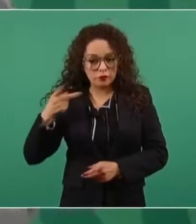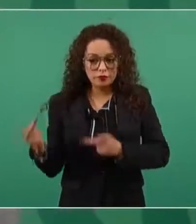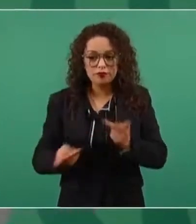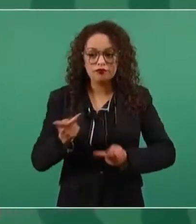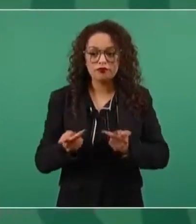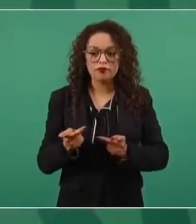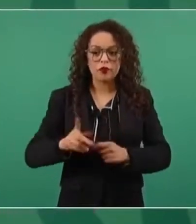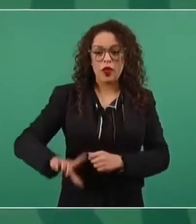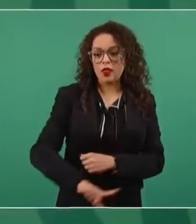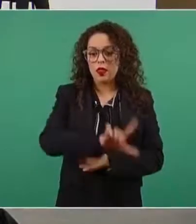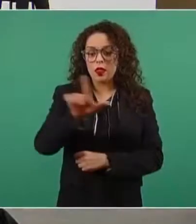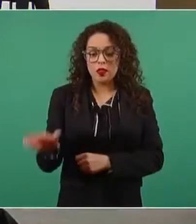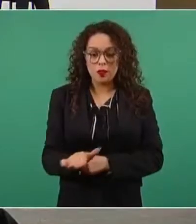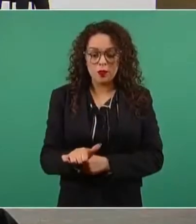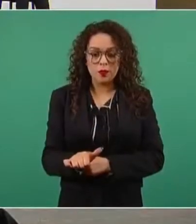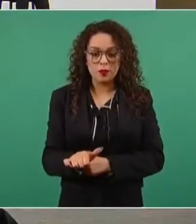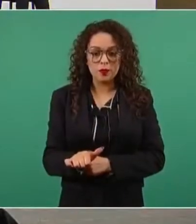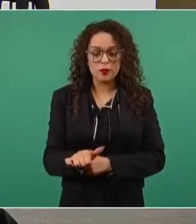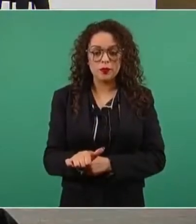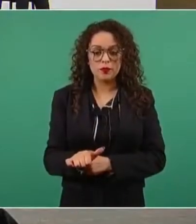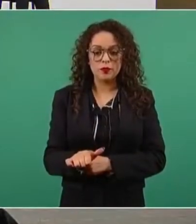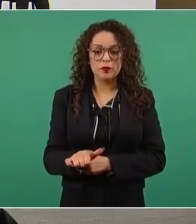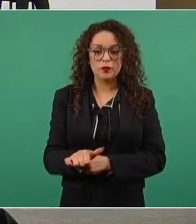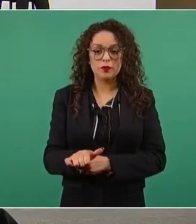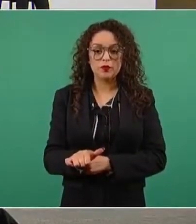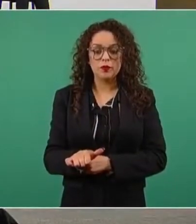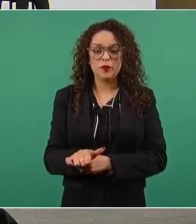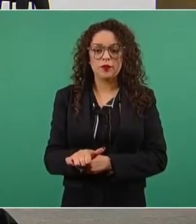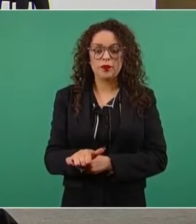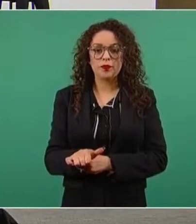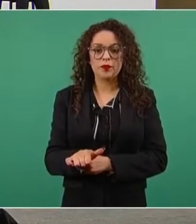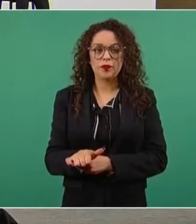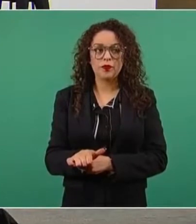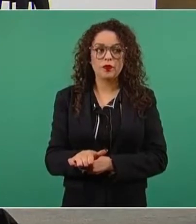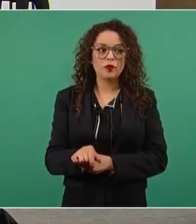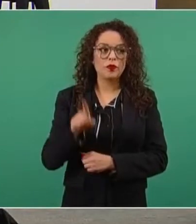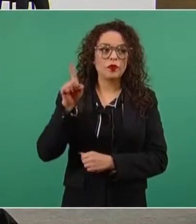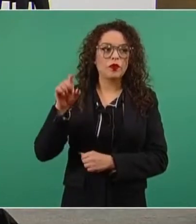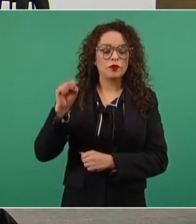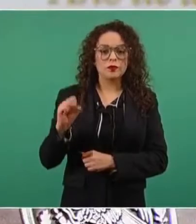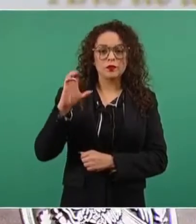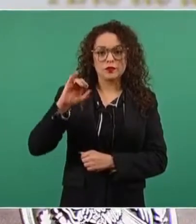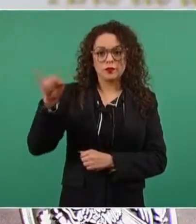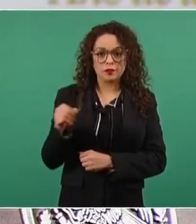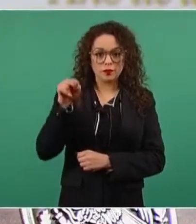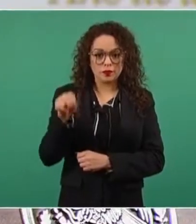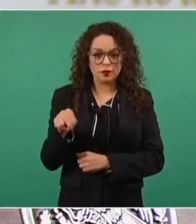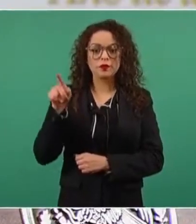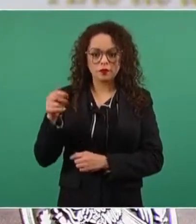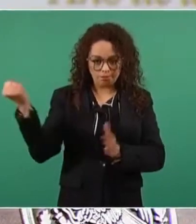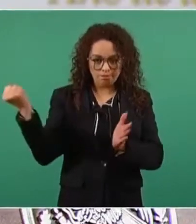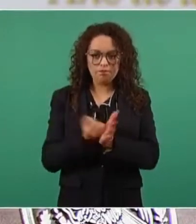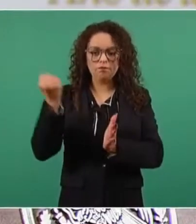la Suprema Corte de Justicia aprobó la